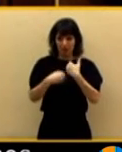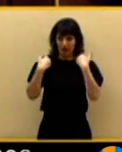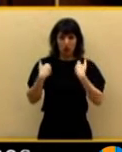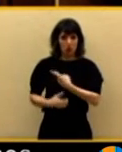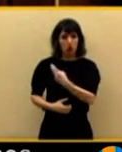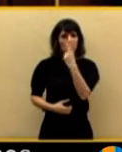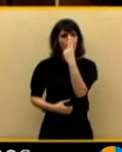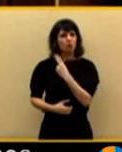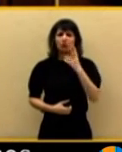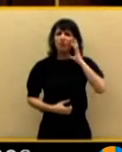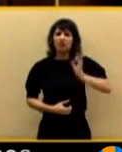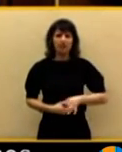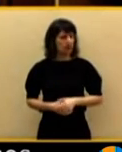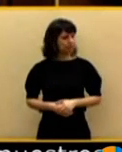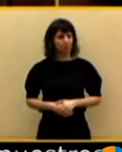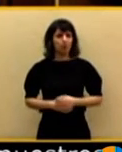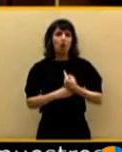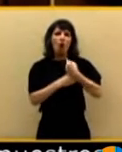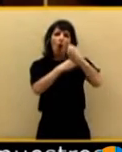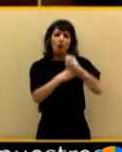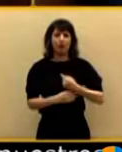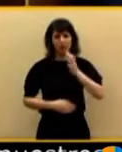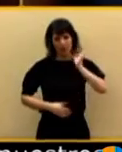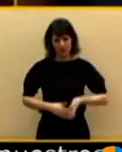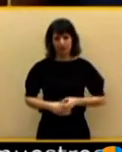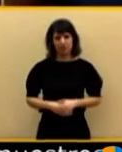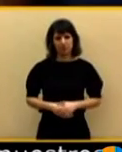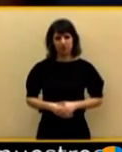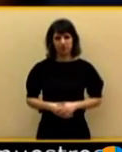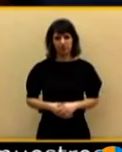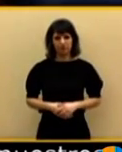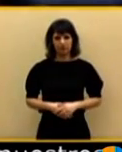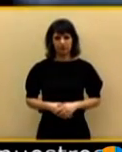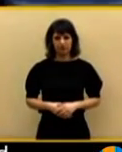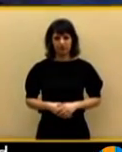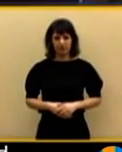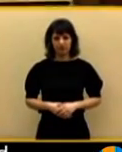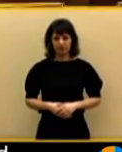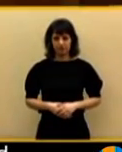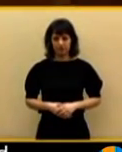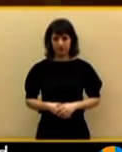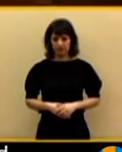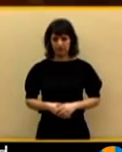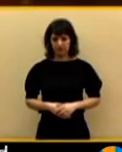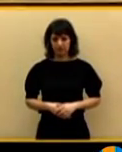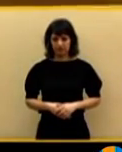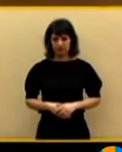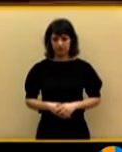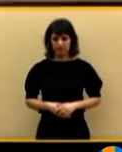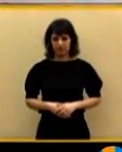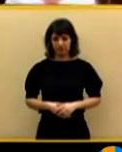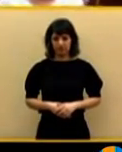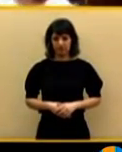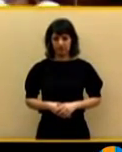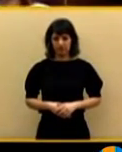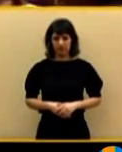con la verdad, tenemos una obligación con la verdad. Aunque le ha ofrecido tomar un café juntas para profundizar en el debate, todo ello en un Congreso que